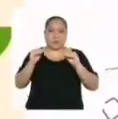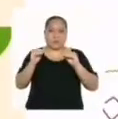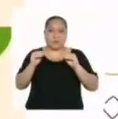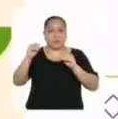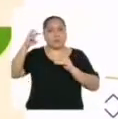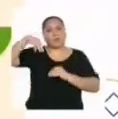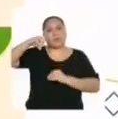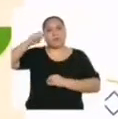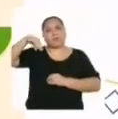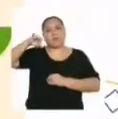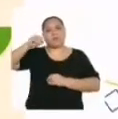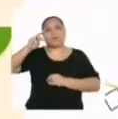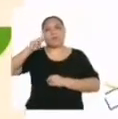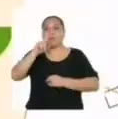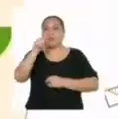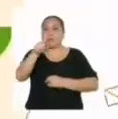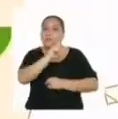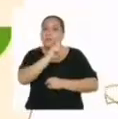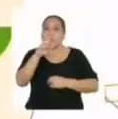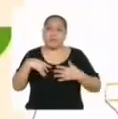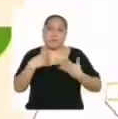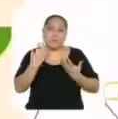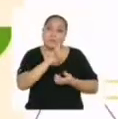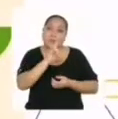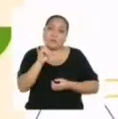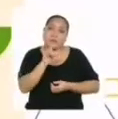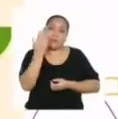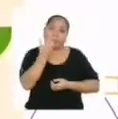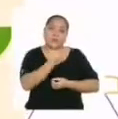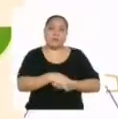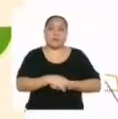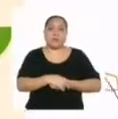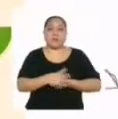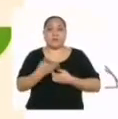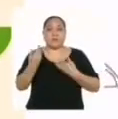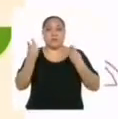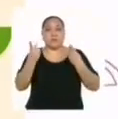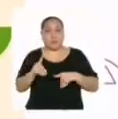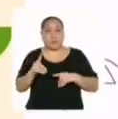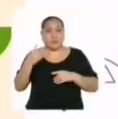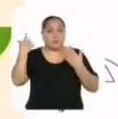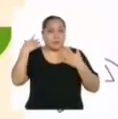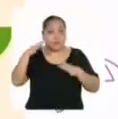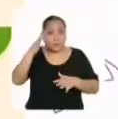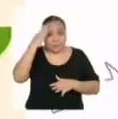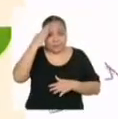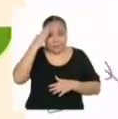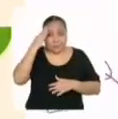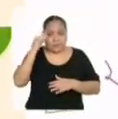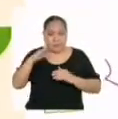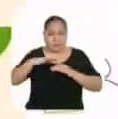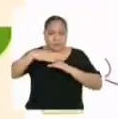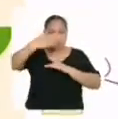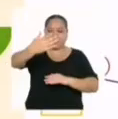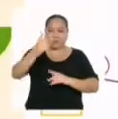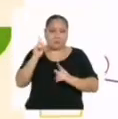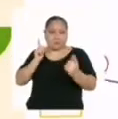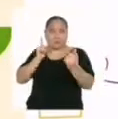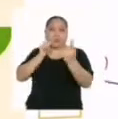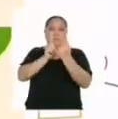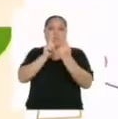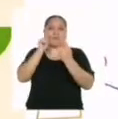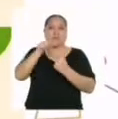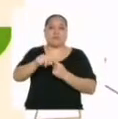monitor cada vez que no estén usándola. Y cuando sepan que no estarán frente a ella